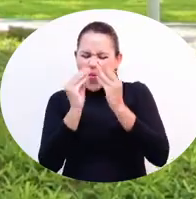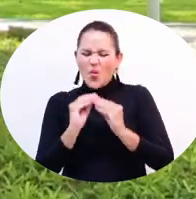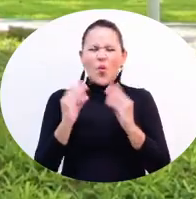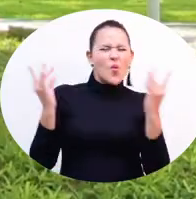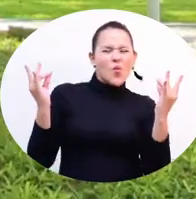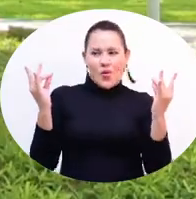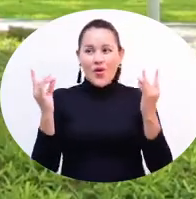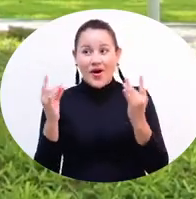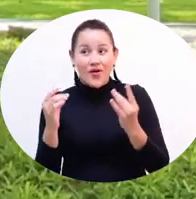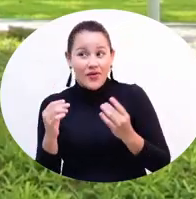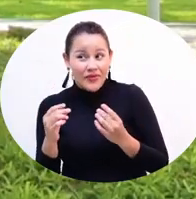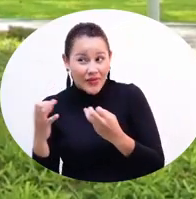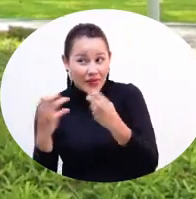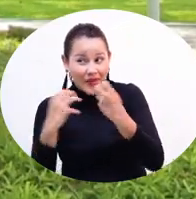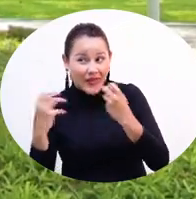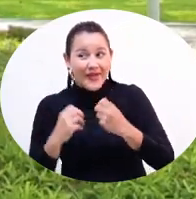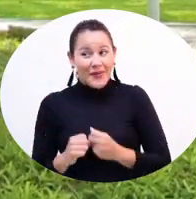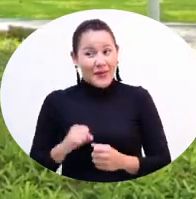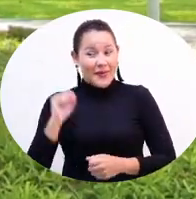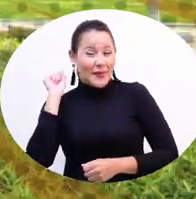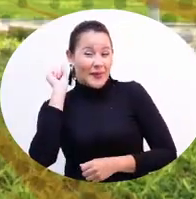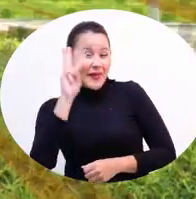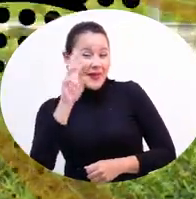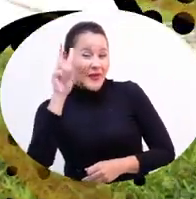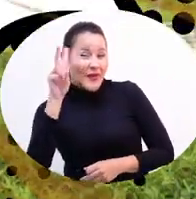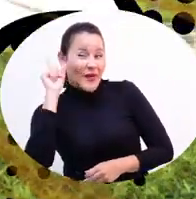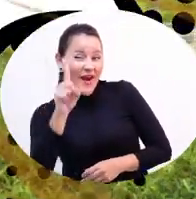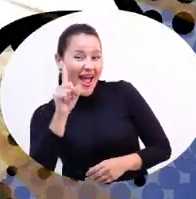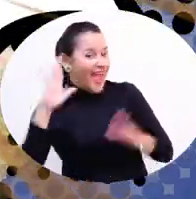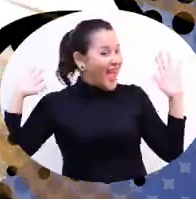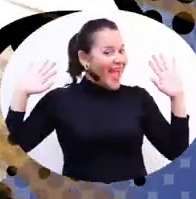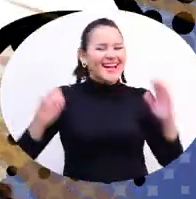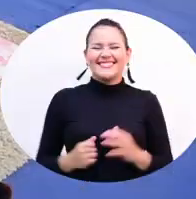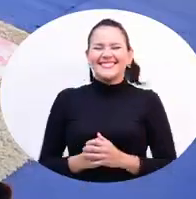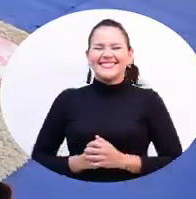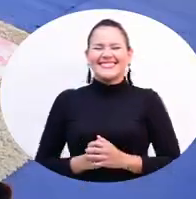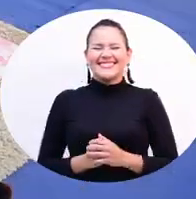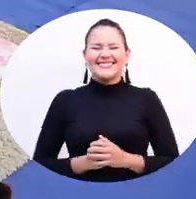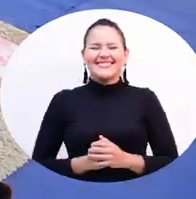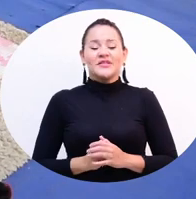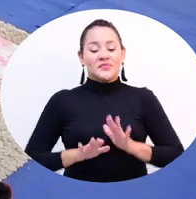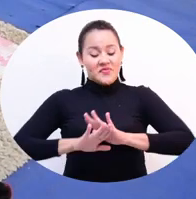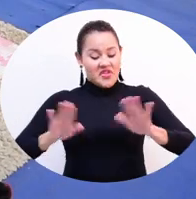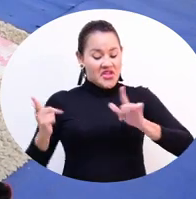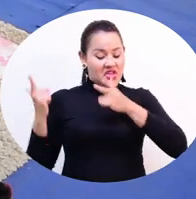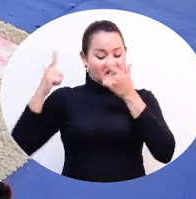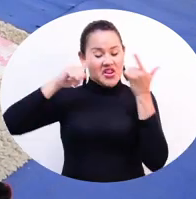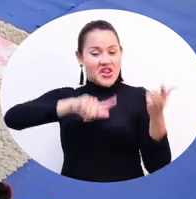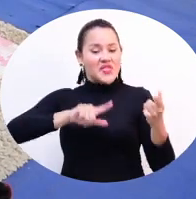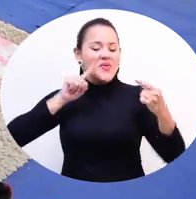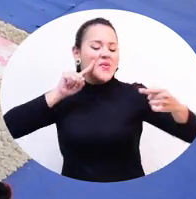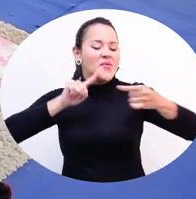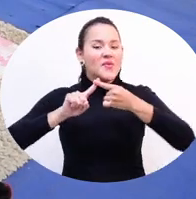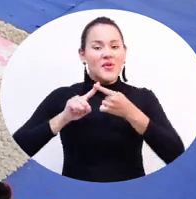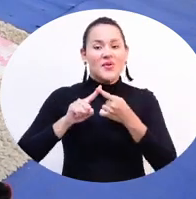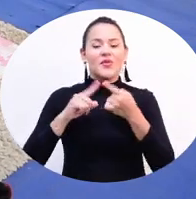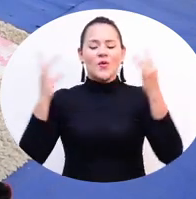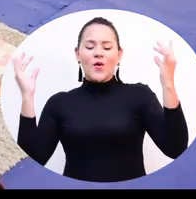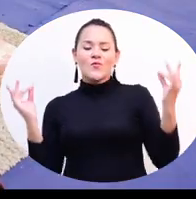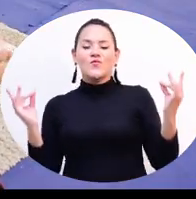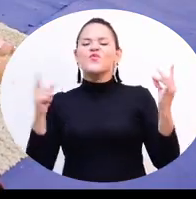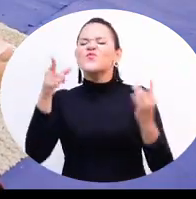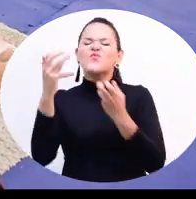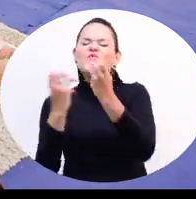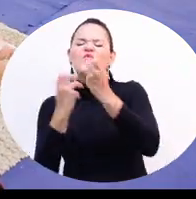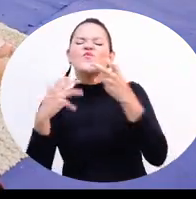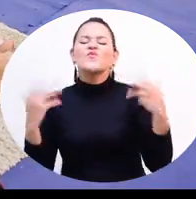movimientos para el yoga. ¿Preparada? 3, 2, 1. Yo ya estoy preparado Indira, voy a asumir este reto.